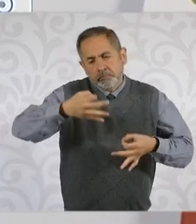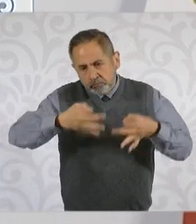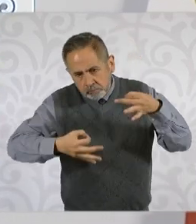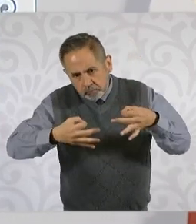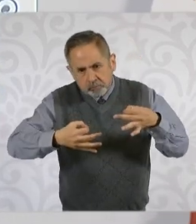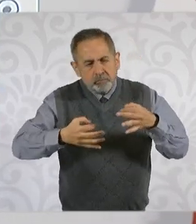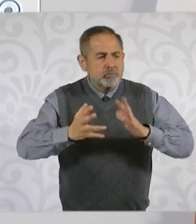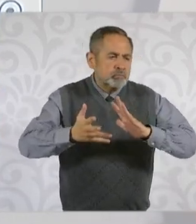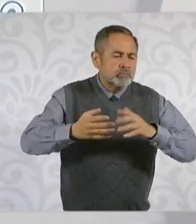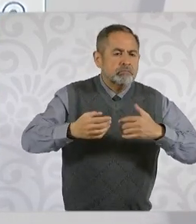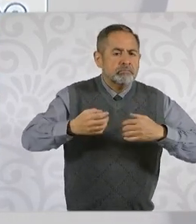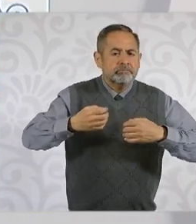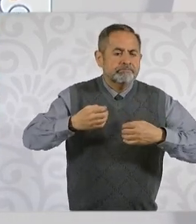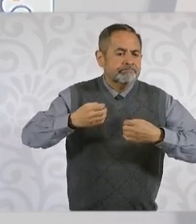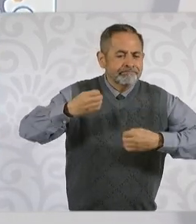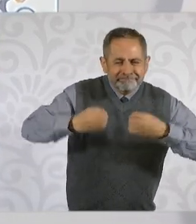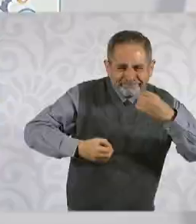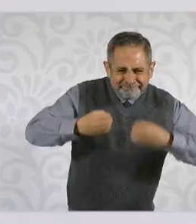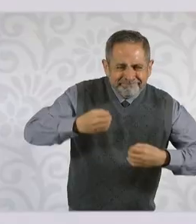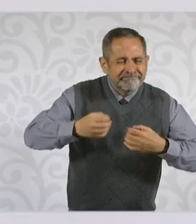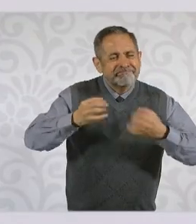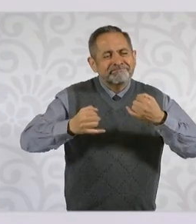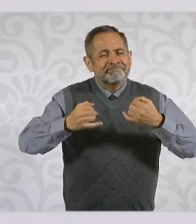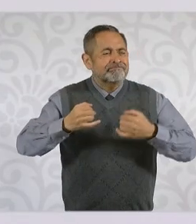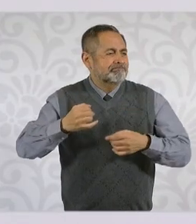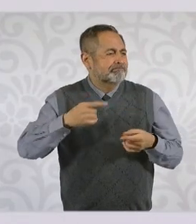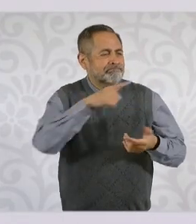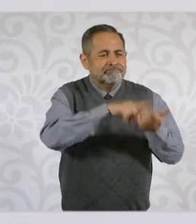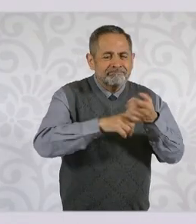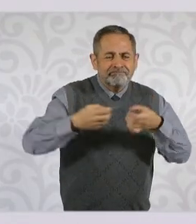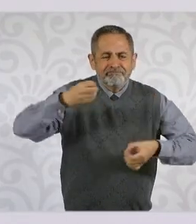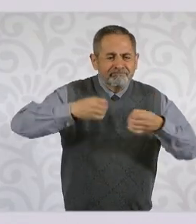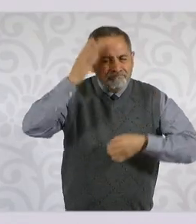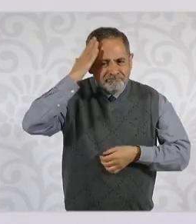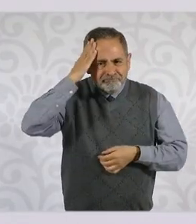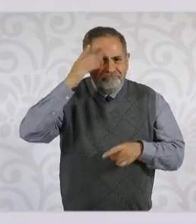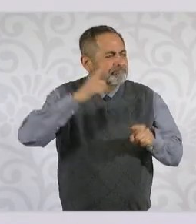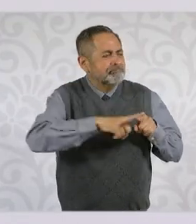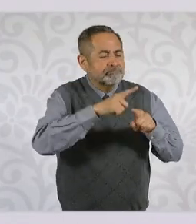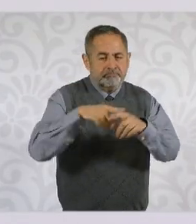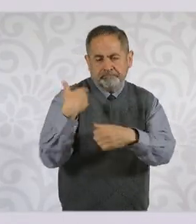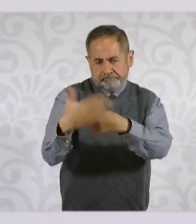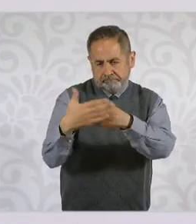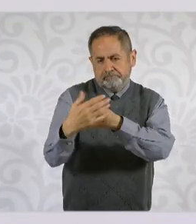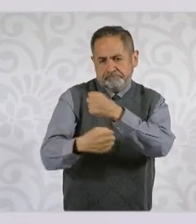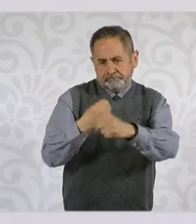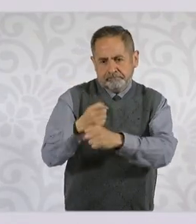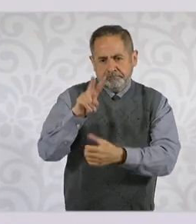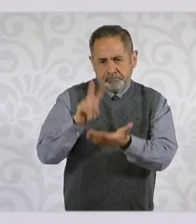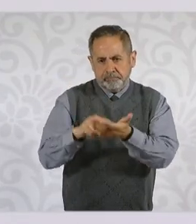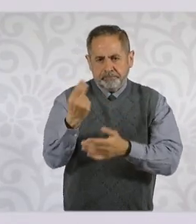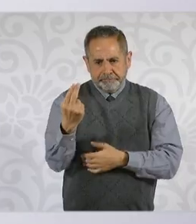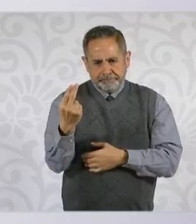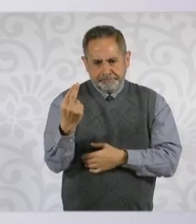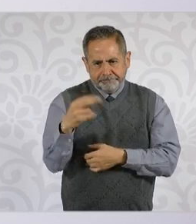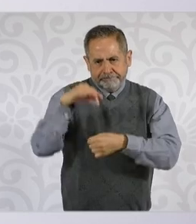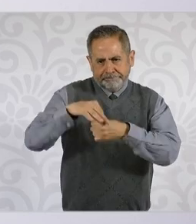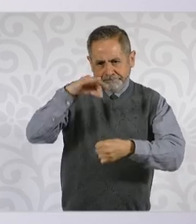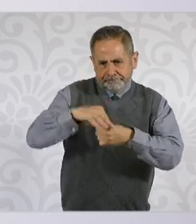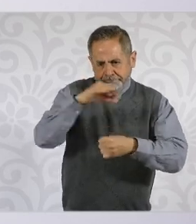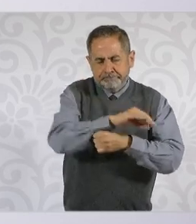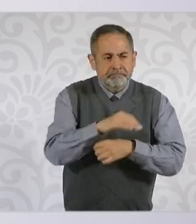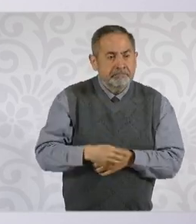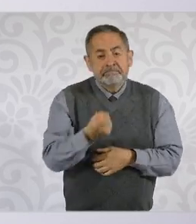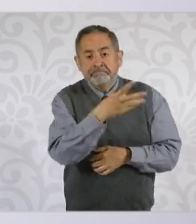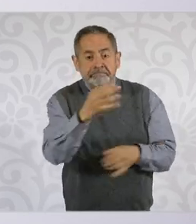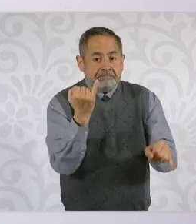en el 2025. Esto es importante porque hubo ahí en las